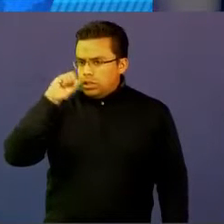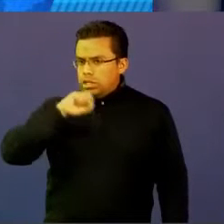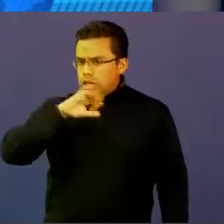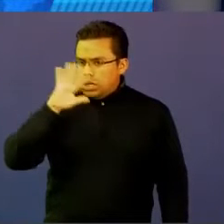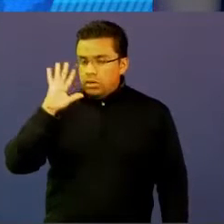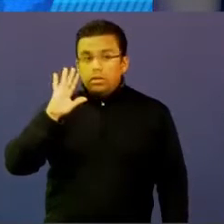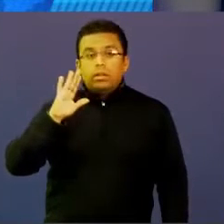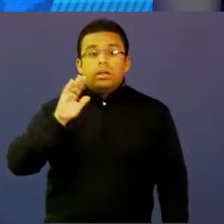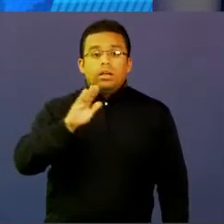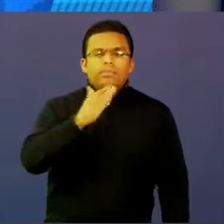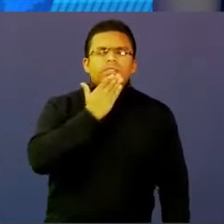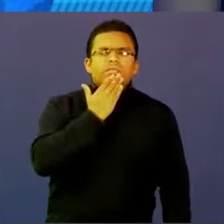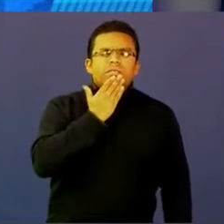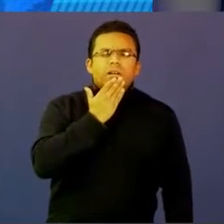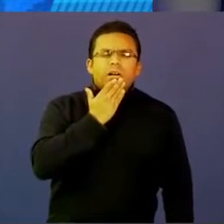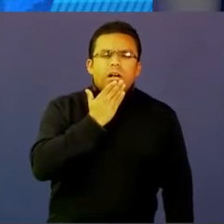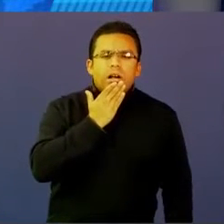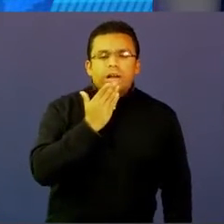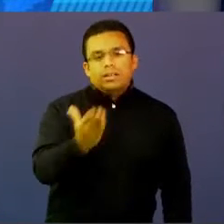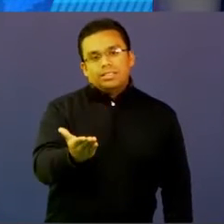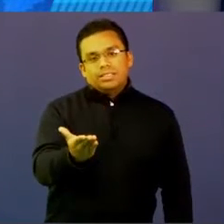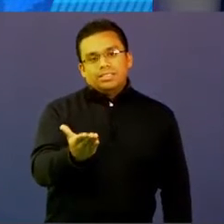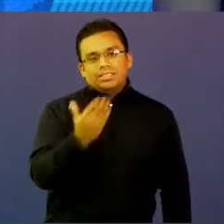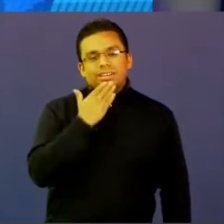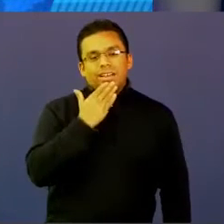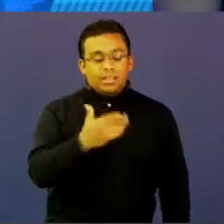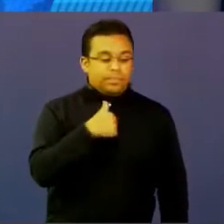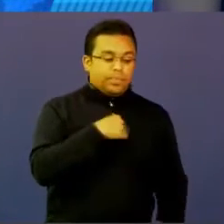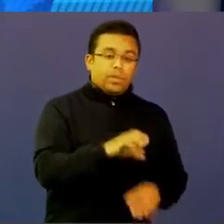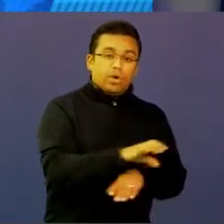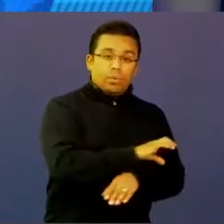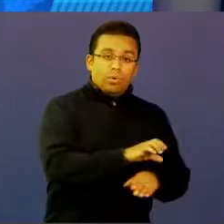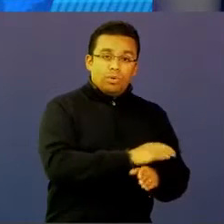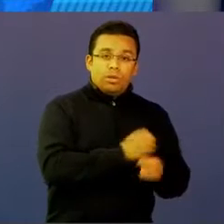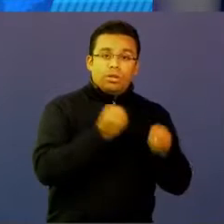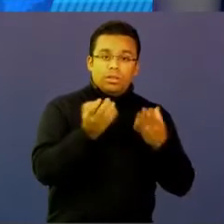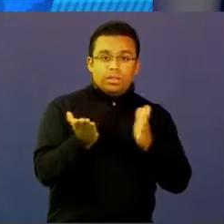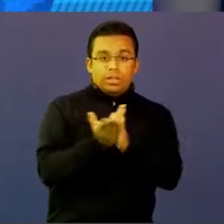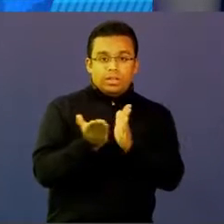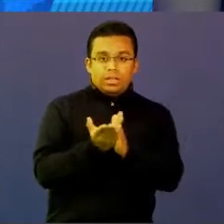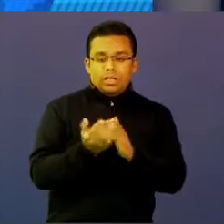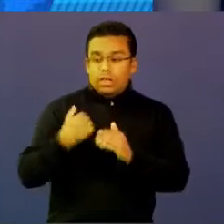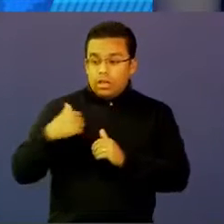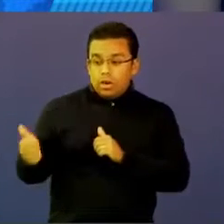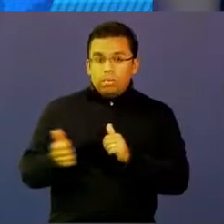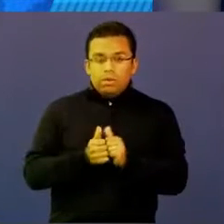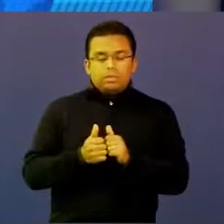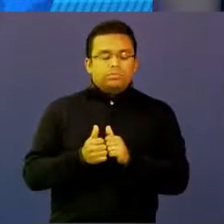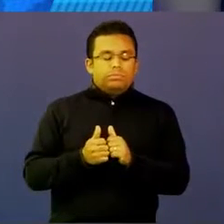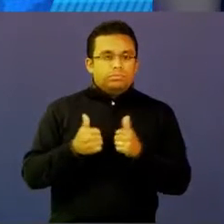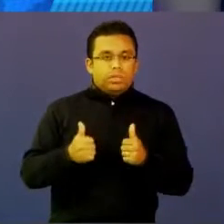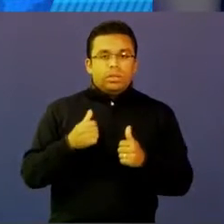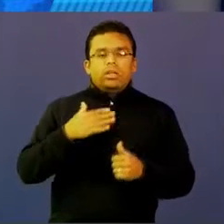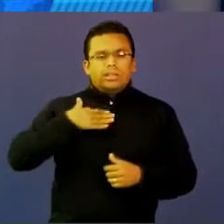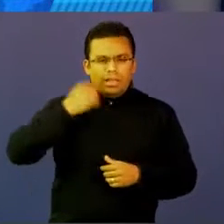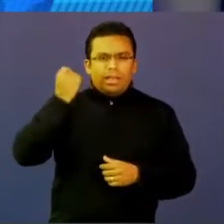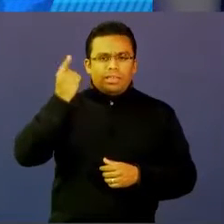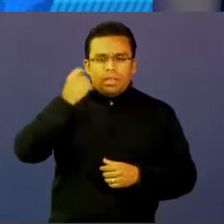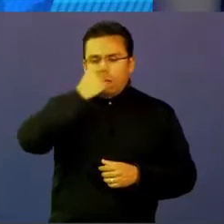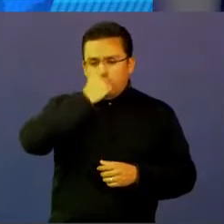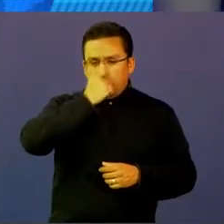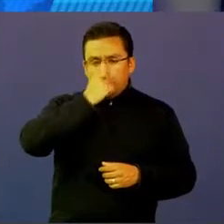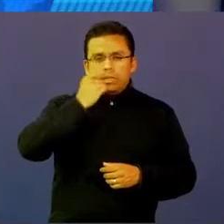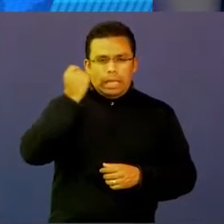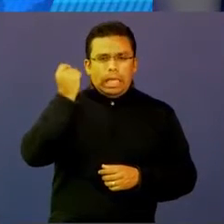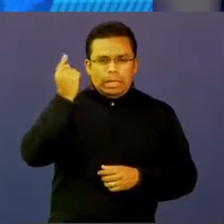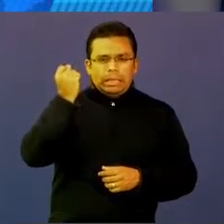agradecerte muy, de parte de Computadores para Educar que nos hayas acompañado. Sé que estás con una gripa, pero